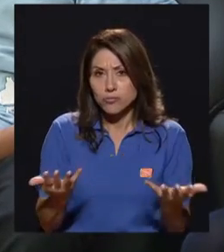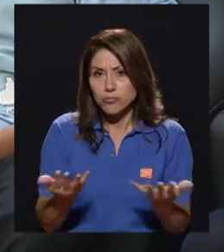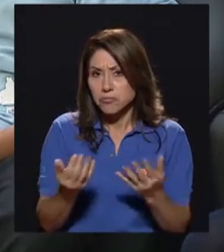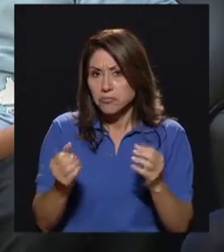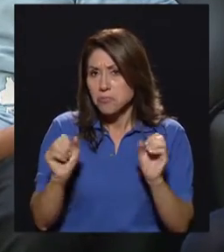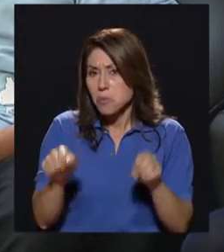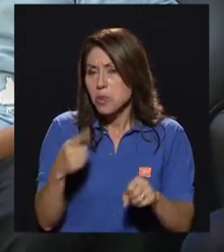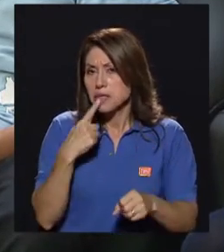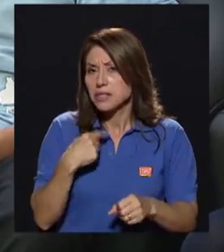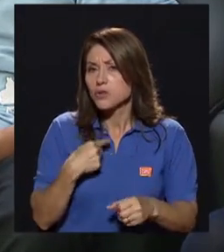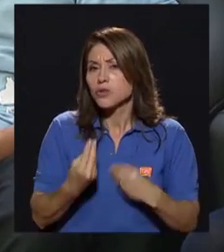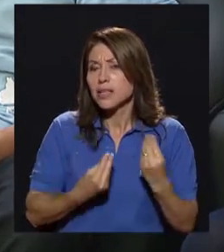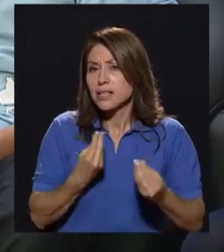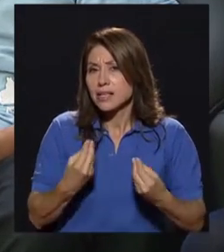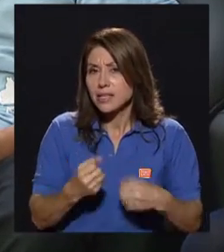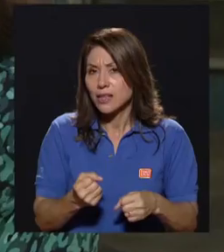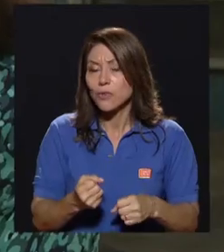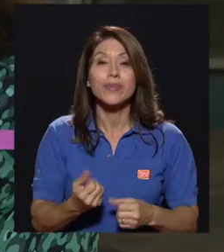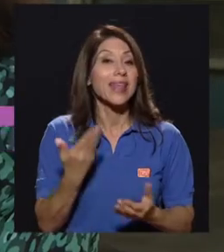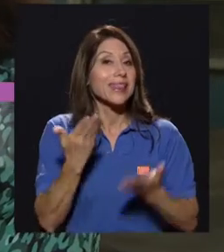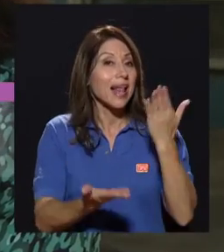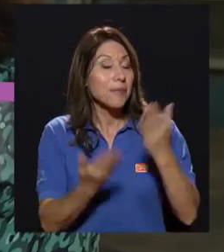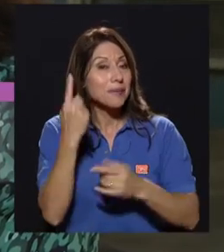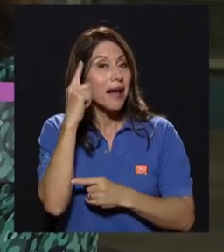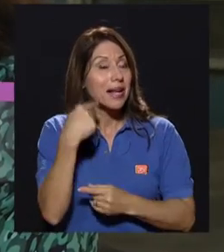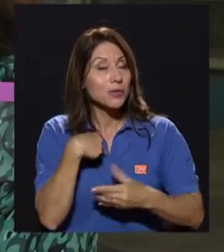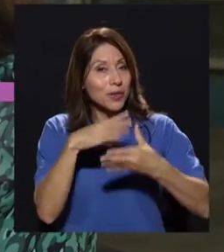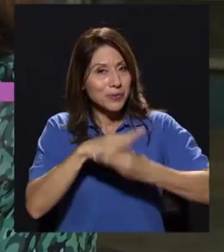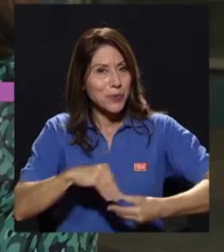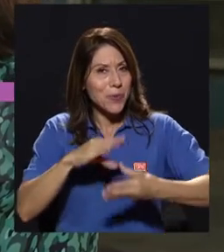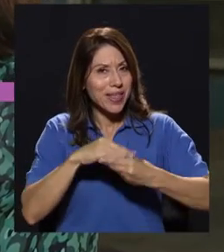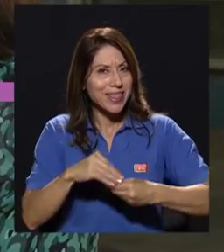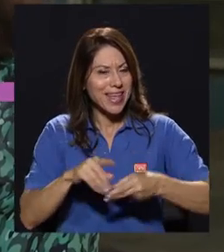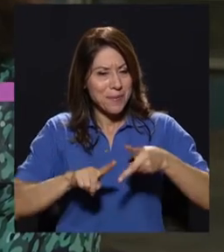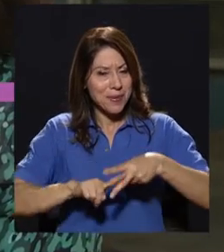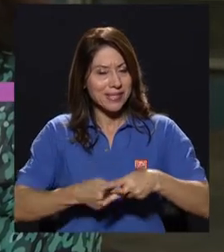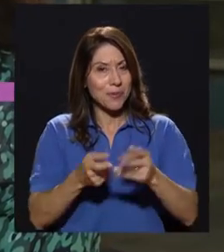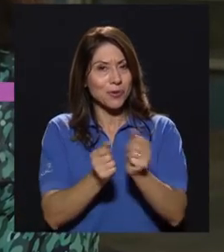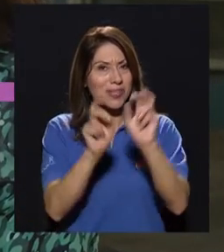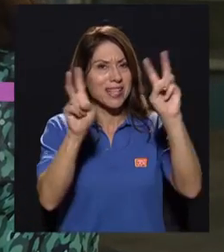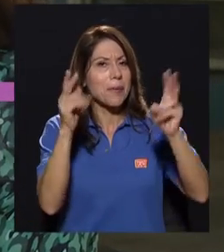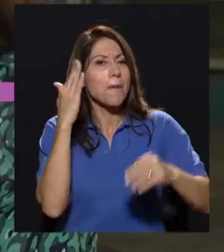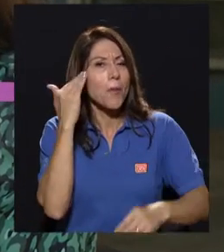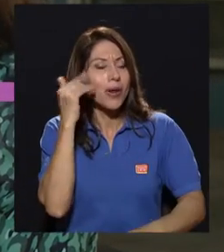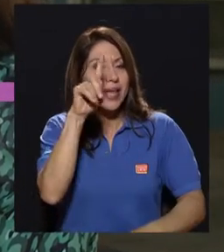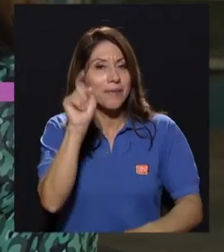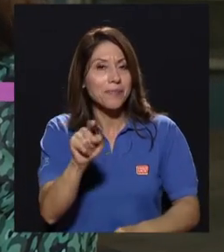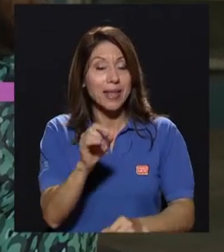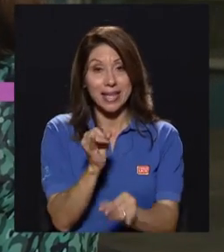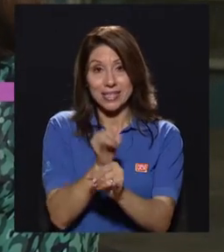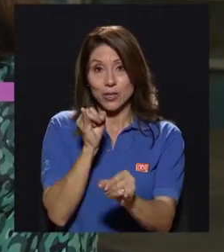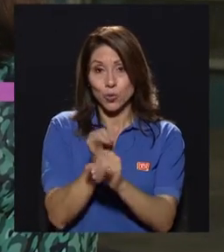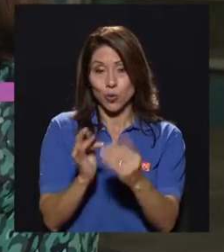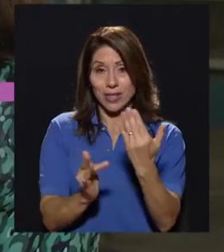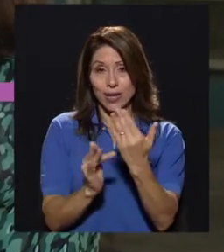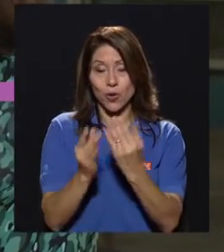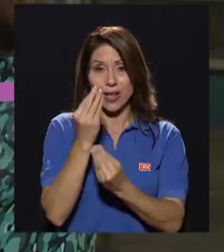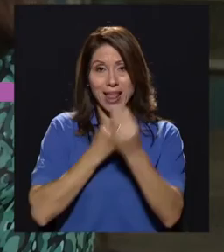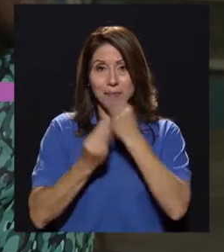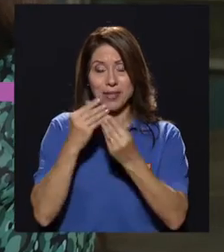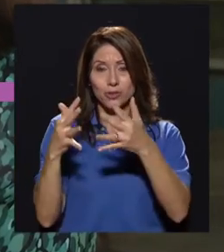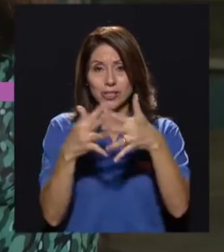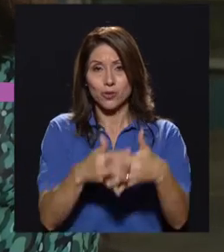nos puedes conversar? Tal vez para contarles por qué nos metimos a trabajar en este tema, el Instituto de Tecnólogos de Alimentos de los Estados Unidos